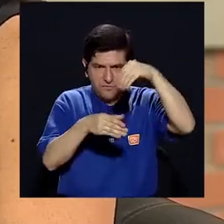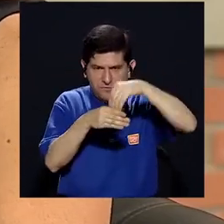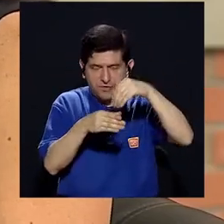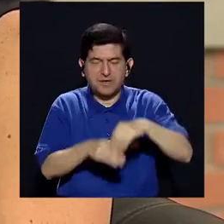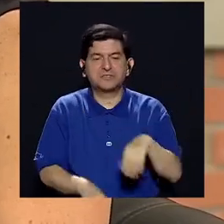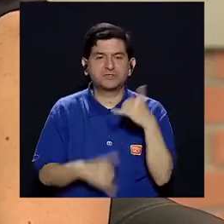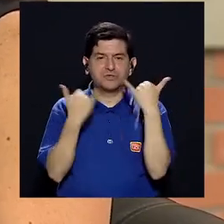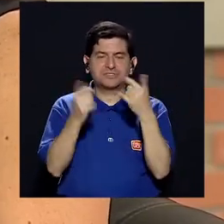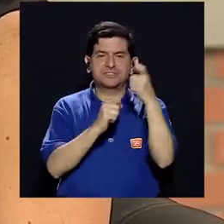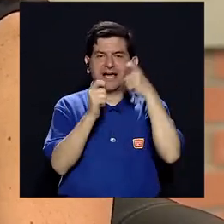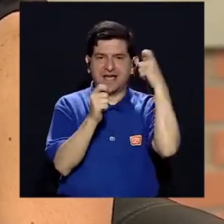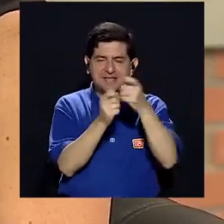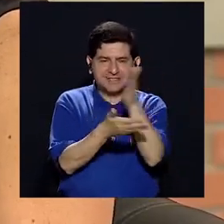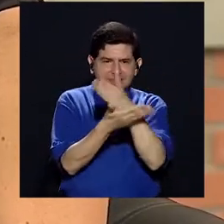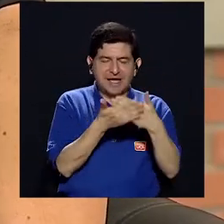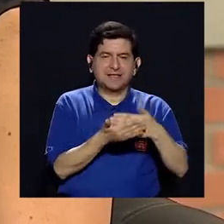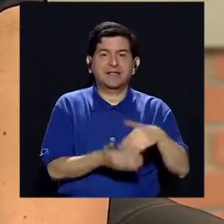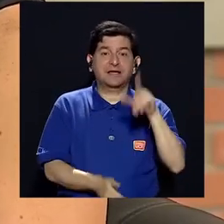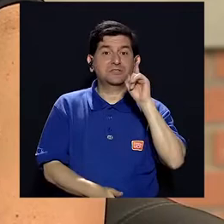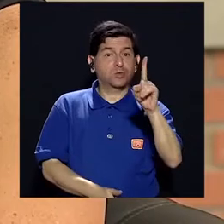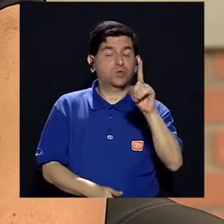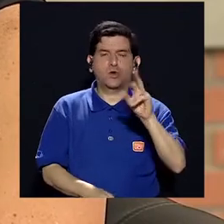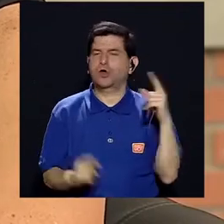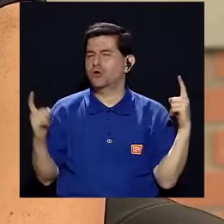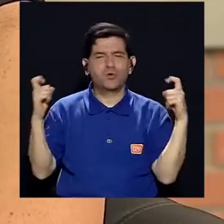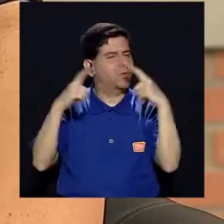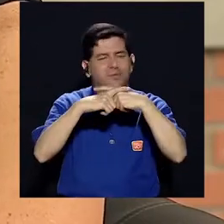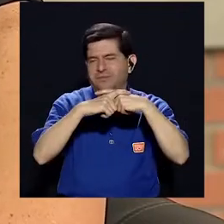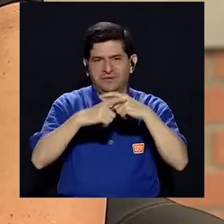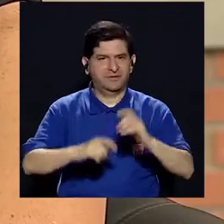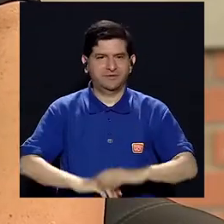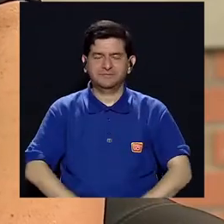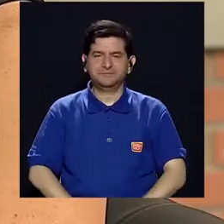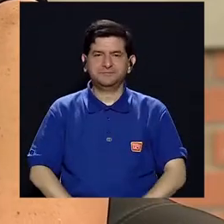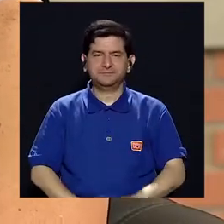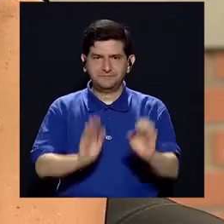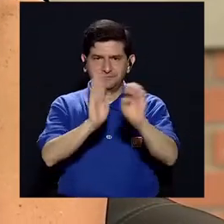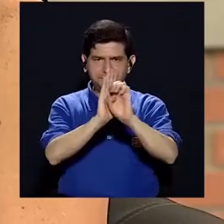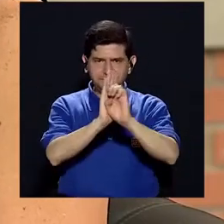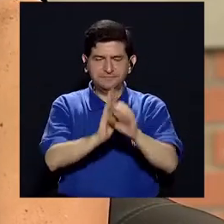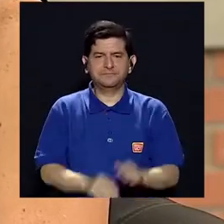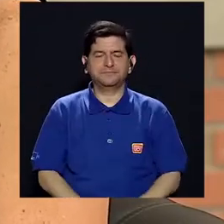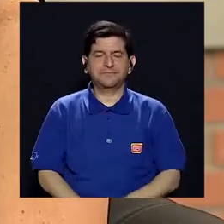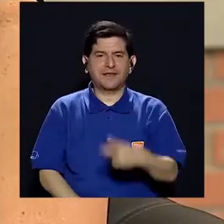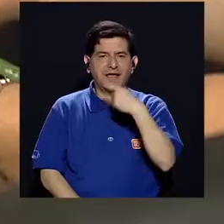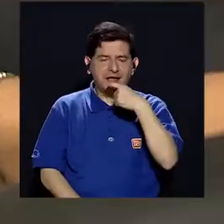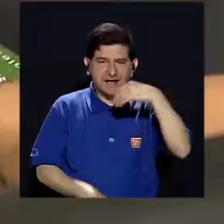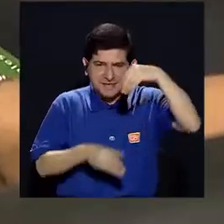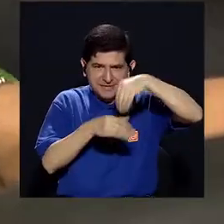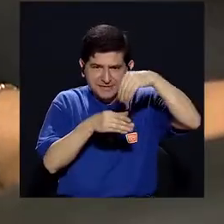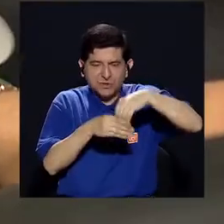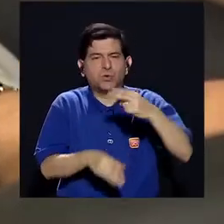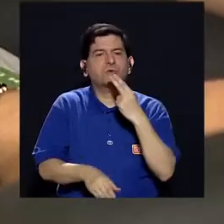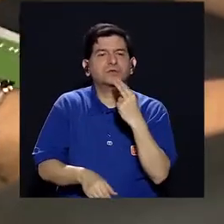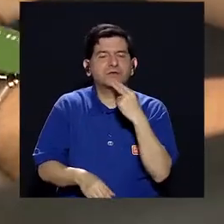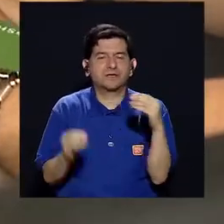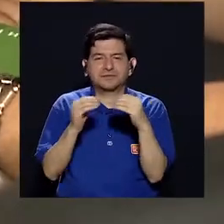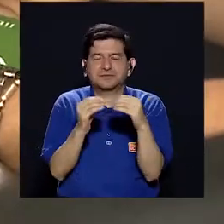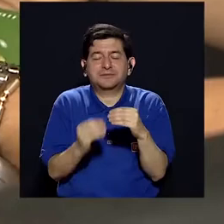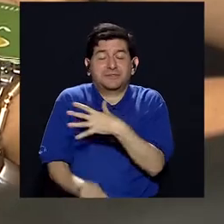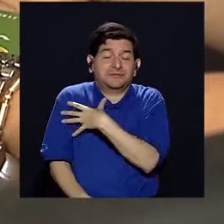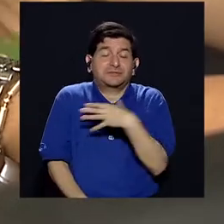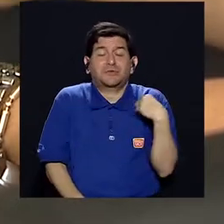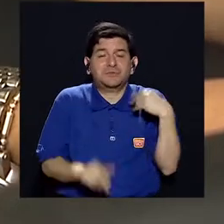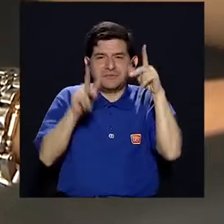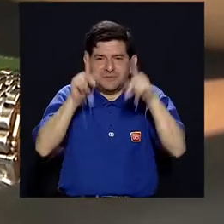nutricional sea solamente por el tamaño de la porción y que es uno, ¿verdad? Para no complicarnos más. Por ejemplo, en el caso de galletas rellenas, que por lo